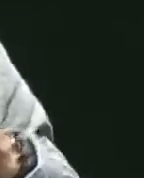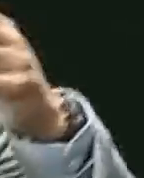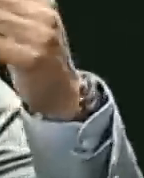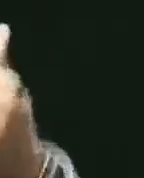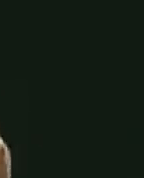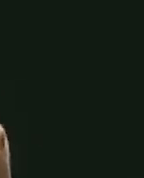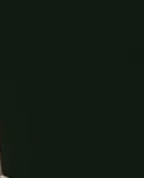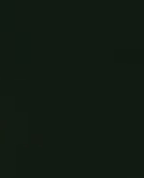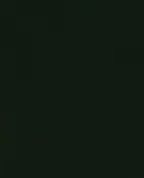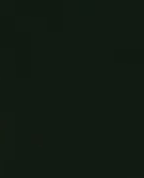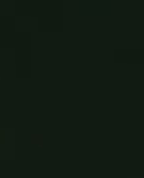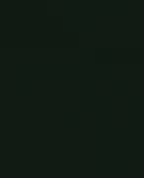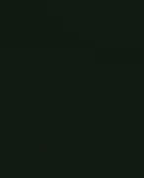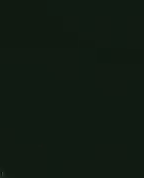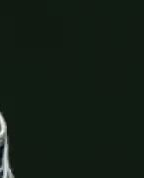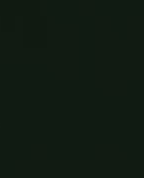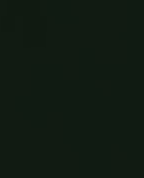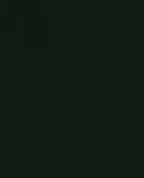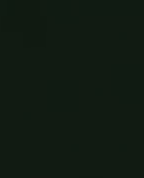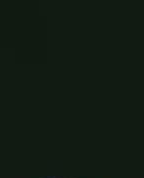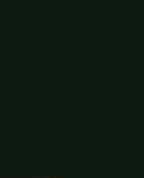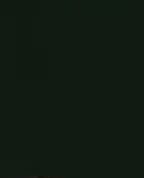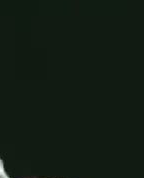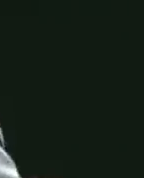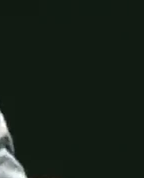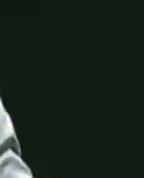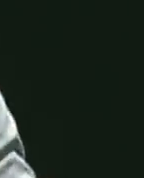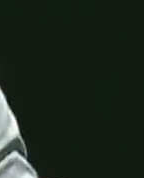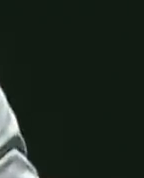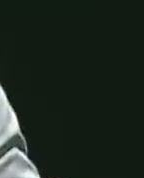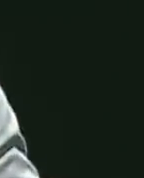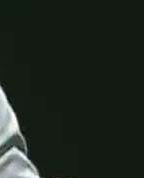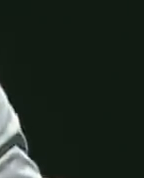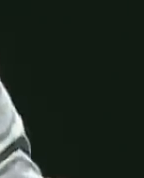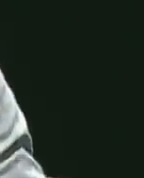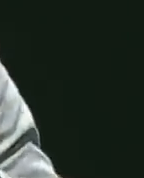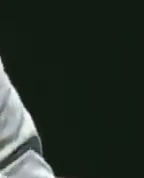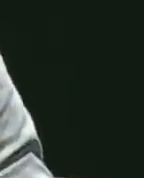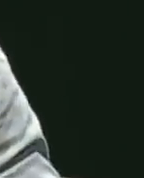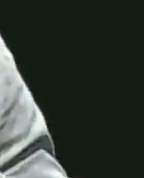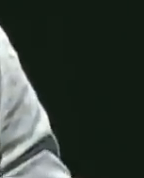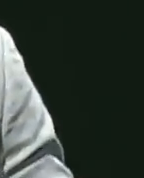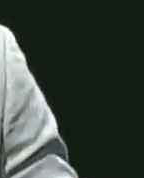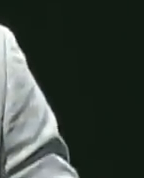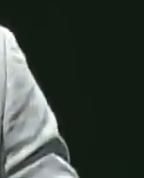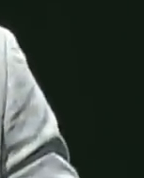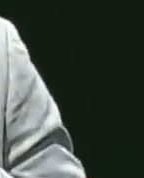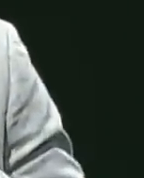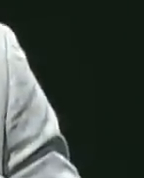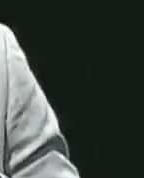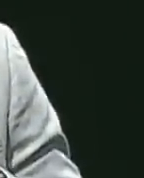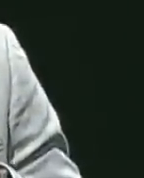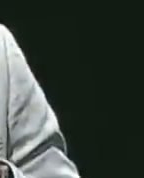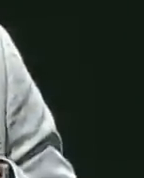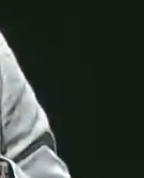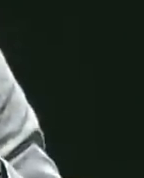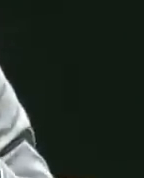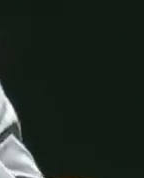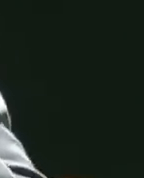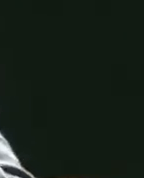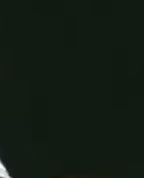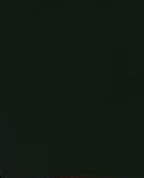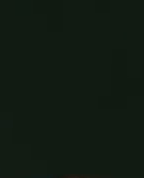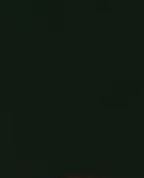nacional estas zonas no son en sí mismo nada más presidente actos o convenios o condiciones de